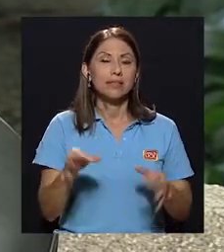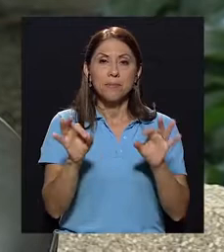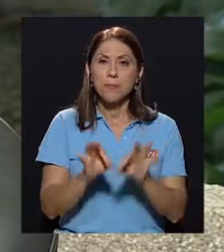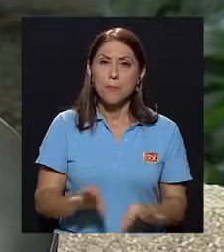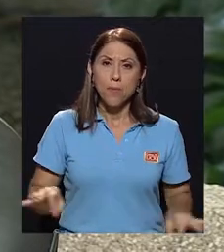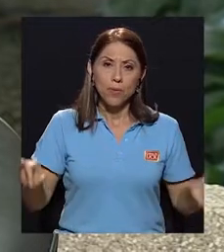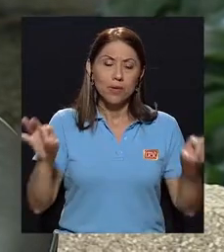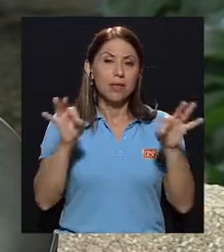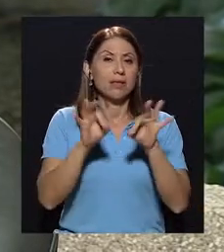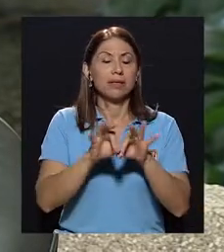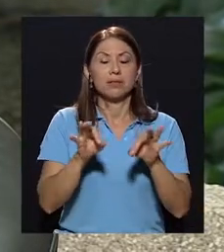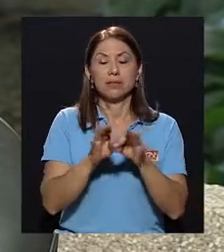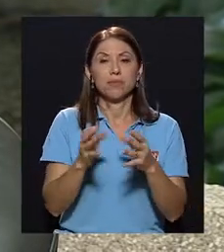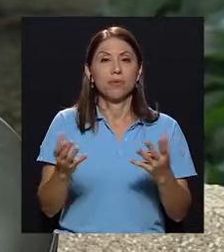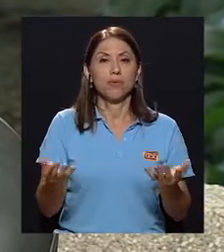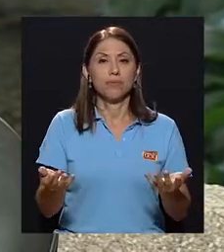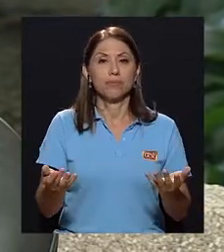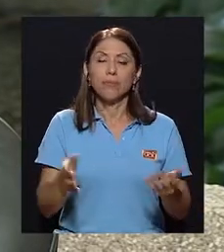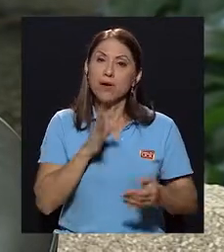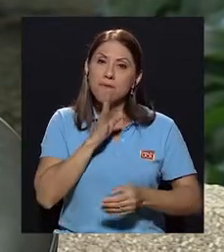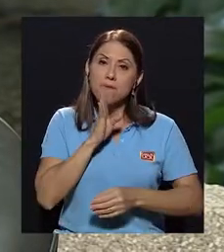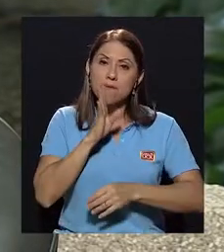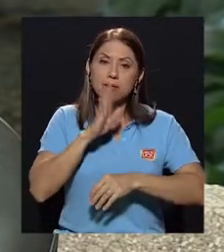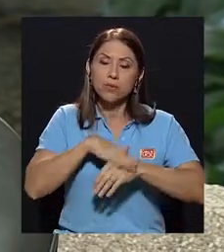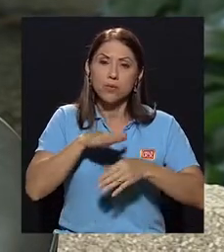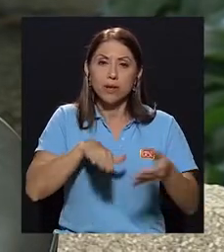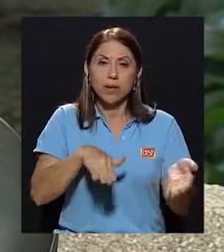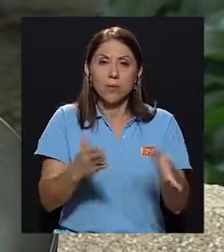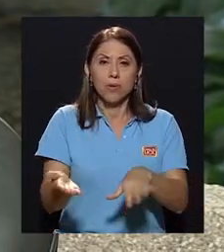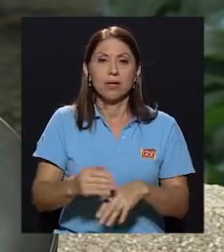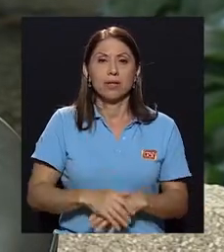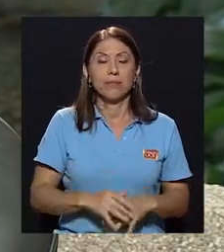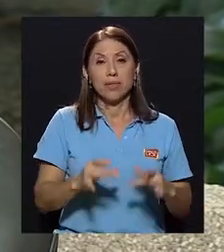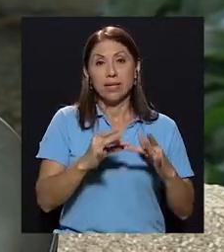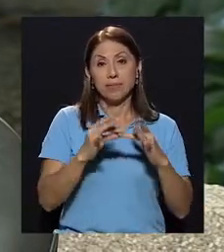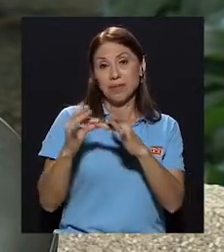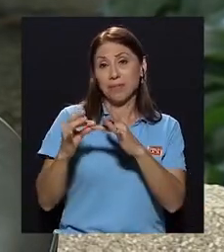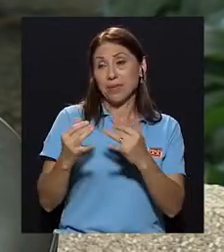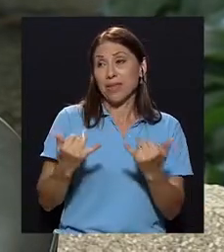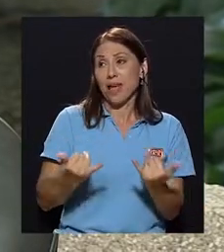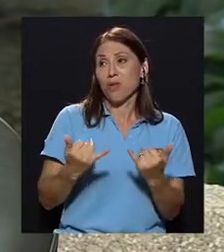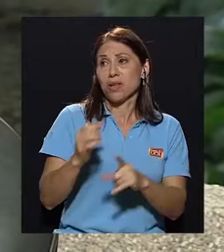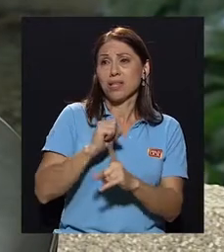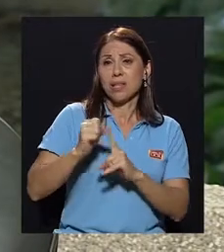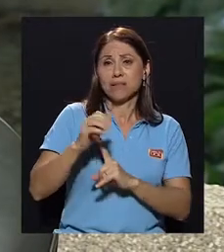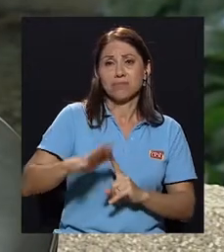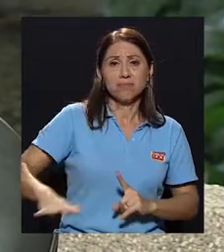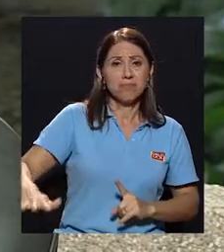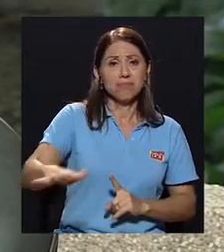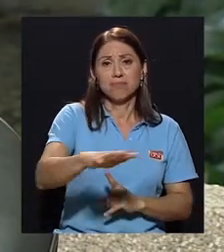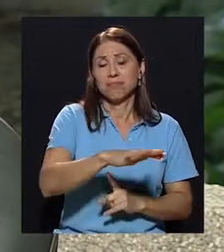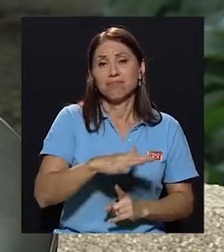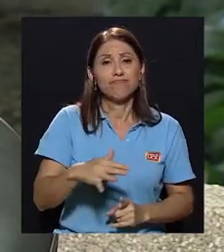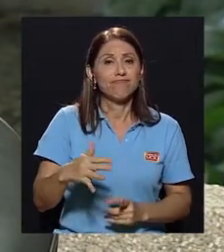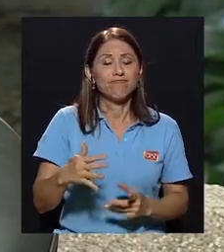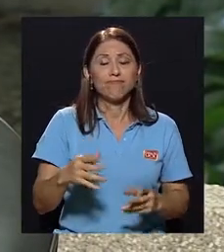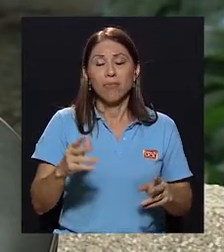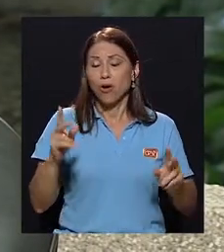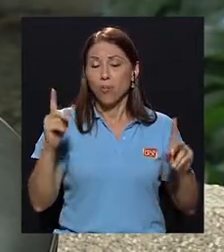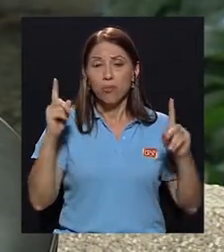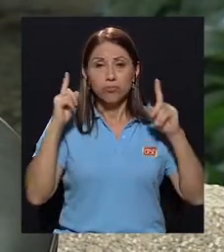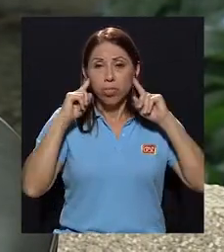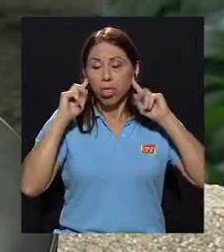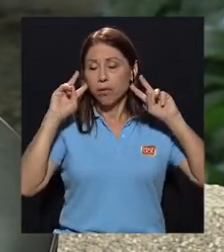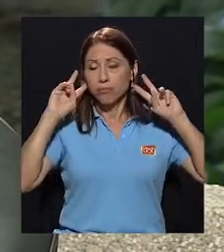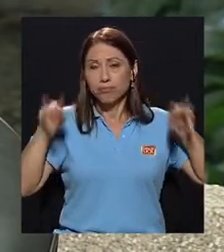es importantísimo dar el espacio al tema de la muerte, sobre todo en una sociedad donde ahorita no quiere escuchar,